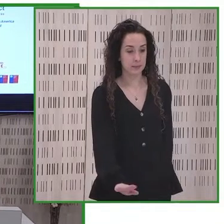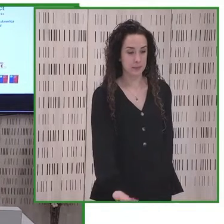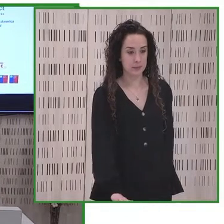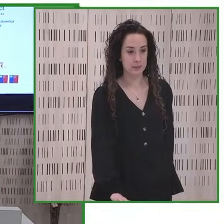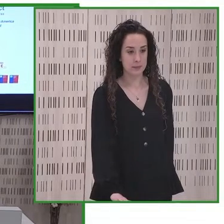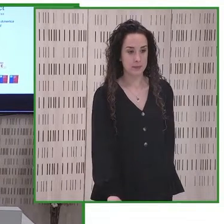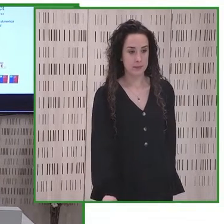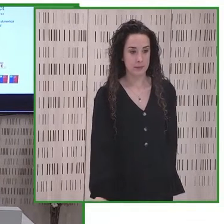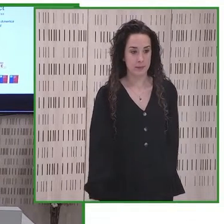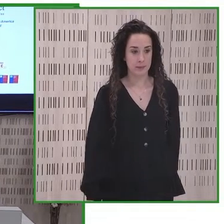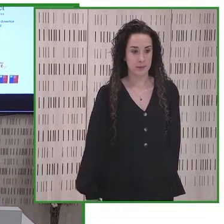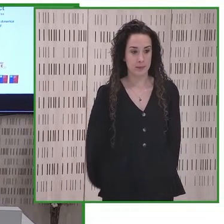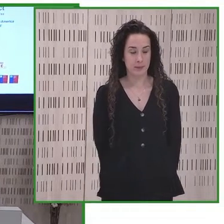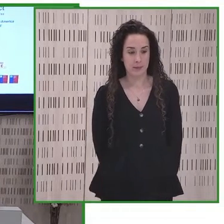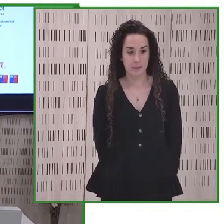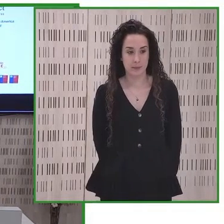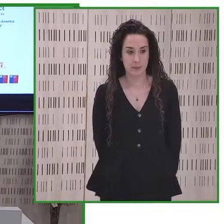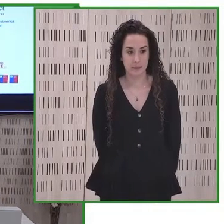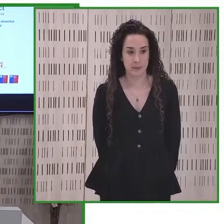gracias